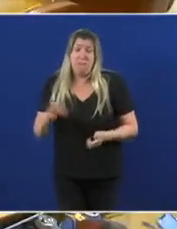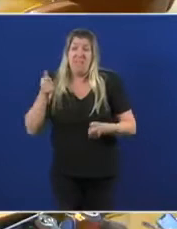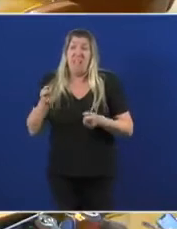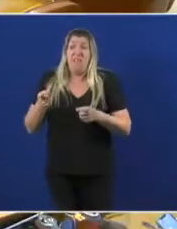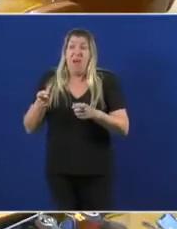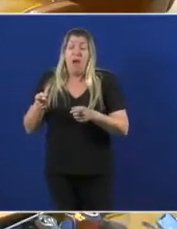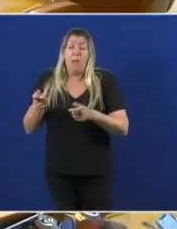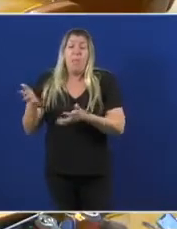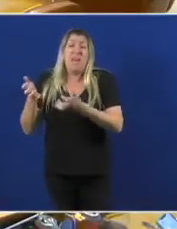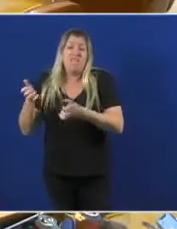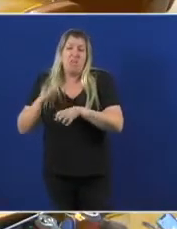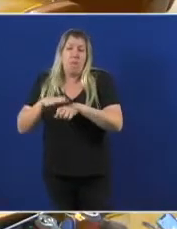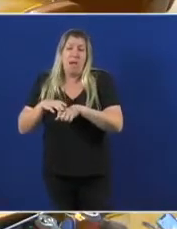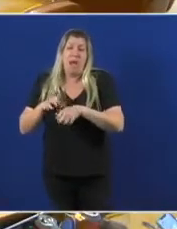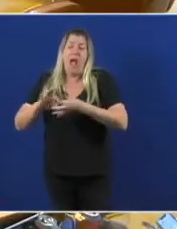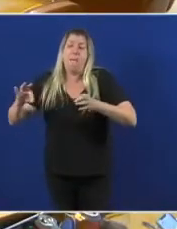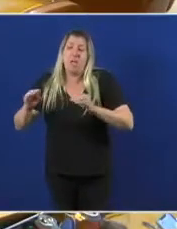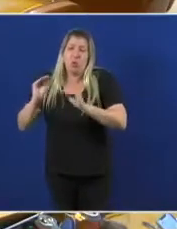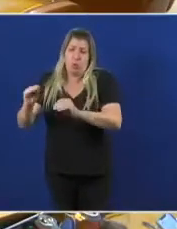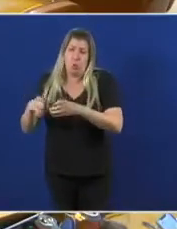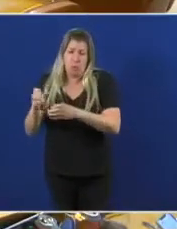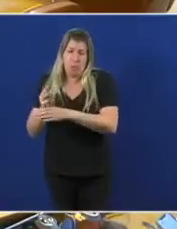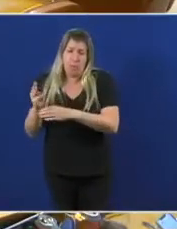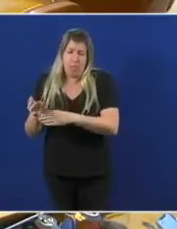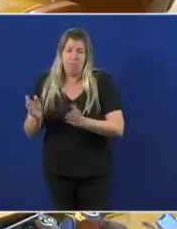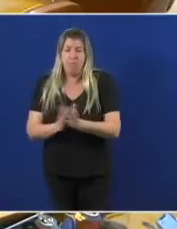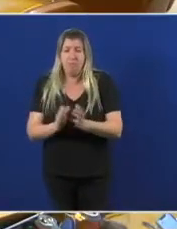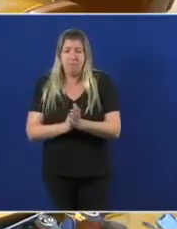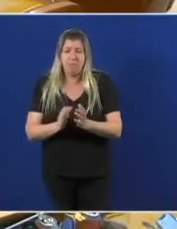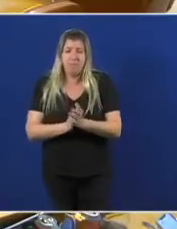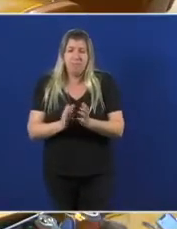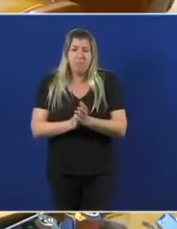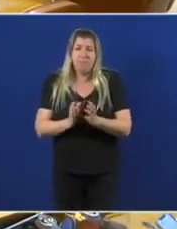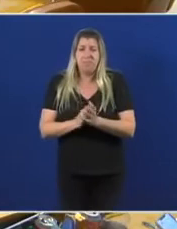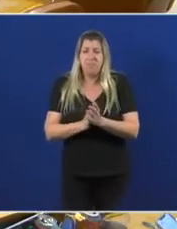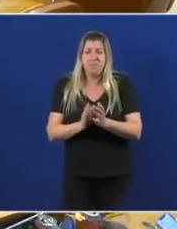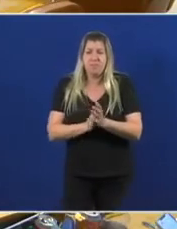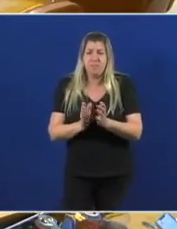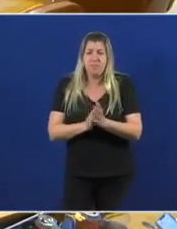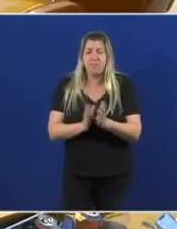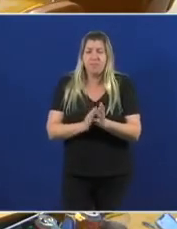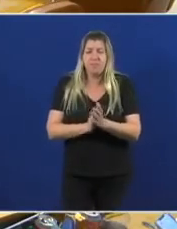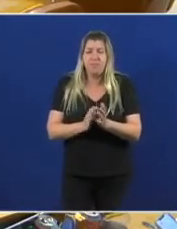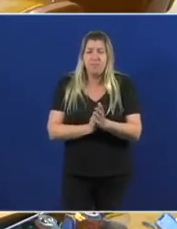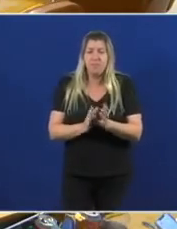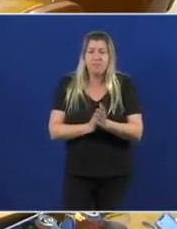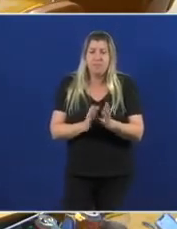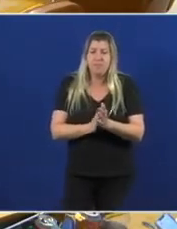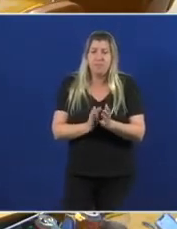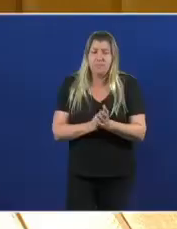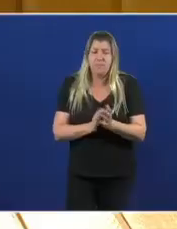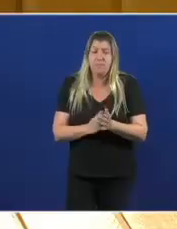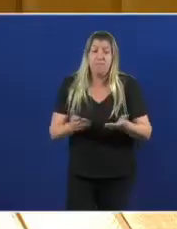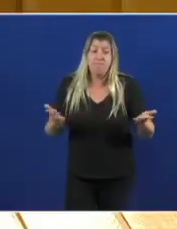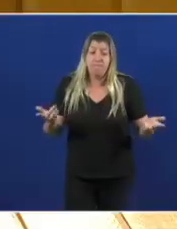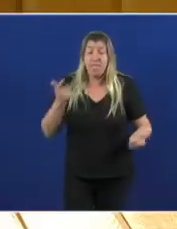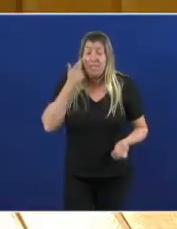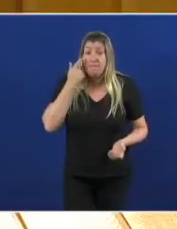fíxense